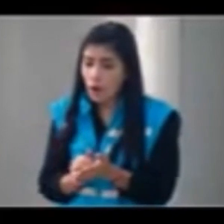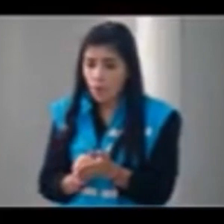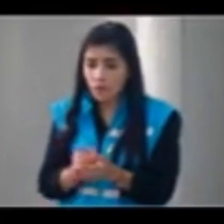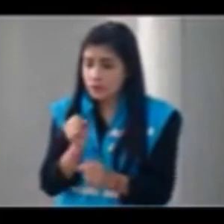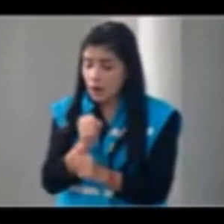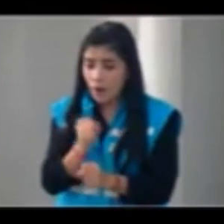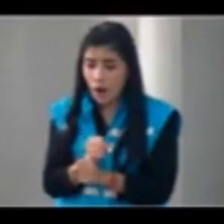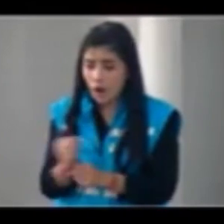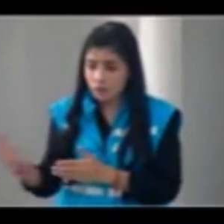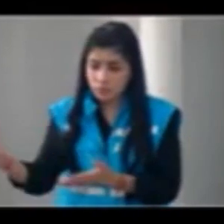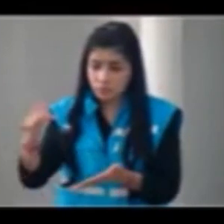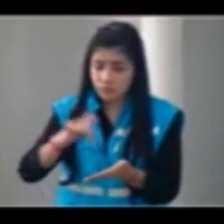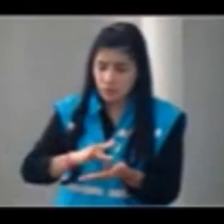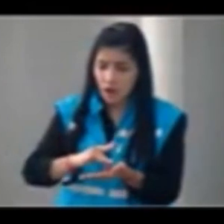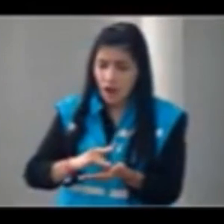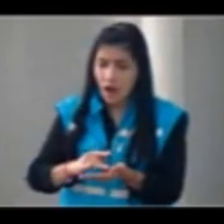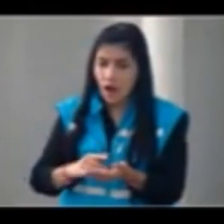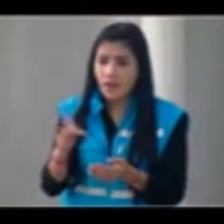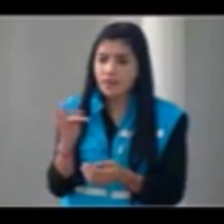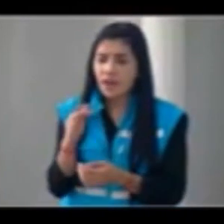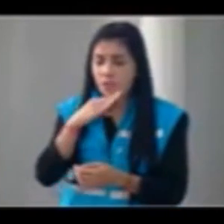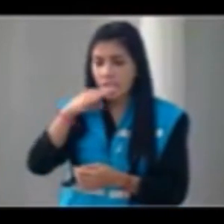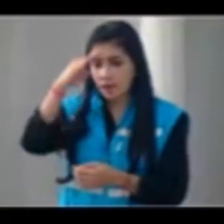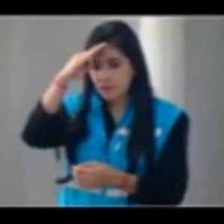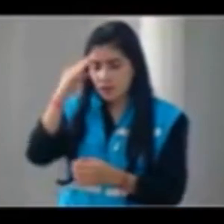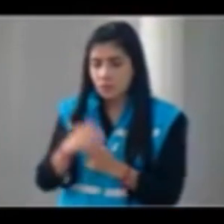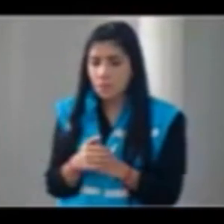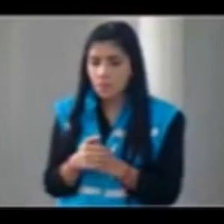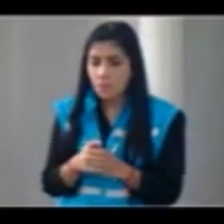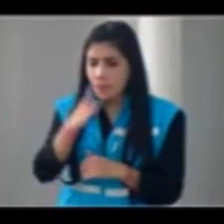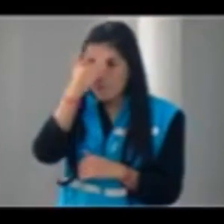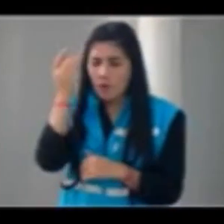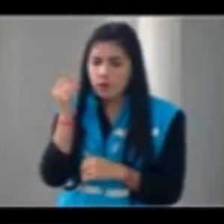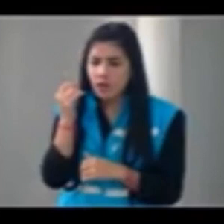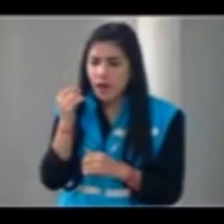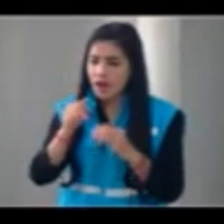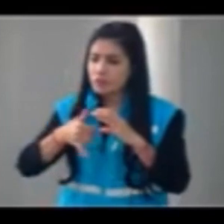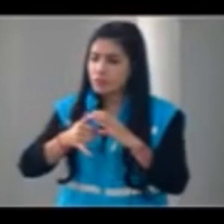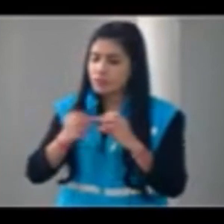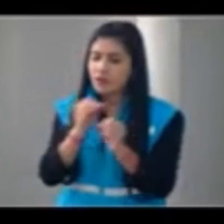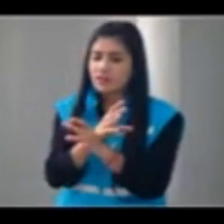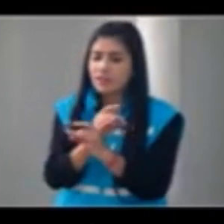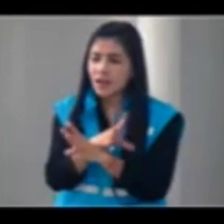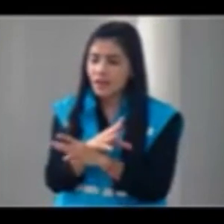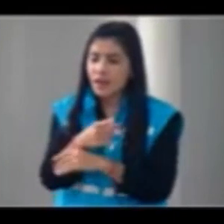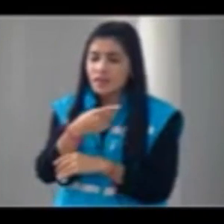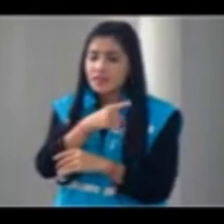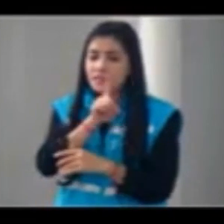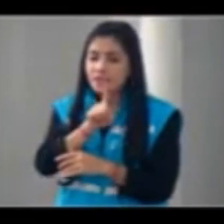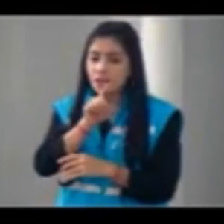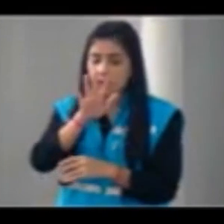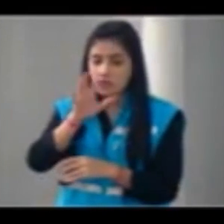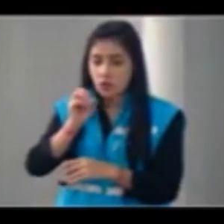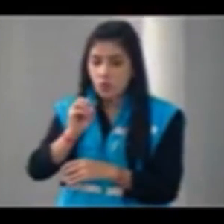más de 10 personas. Entonces la pregunta es ¿por qué informan en un chat de WhatsApp con 150 personas para decirle